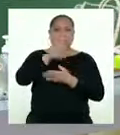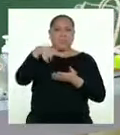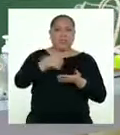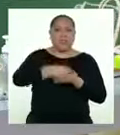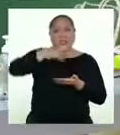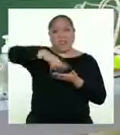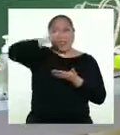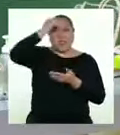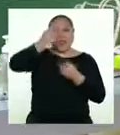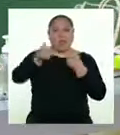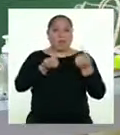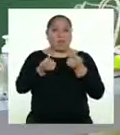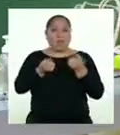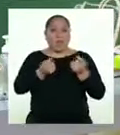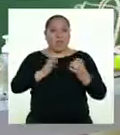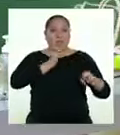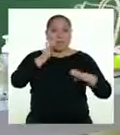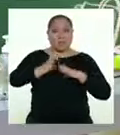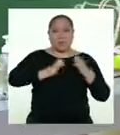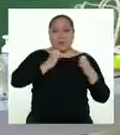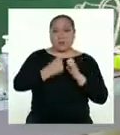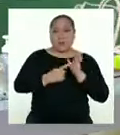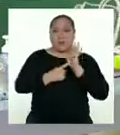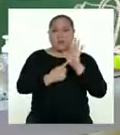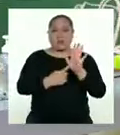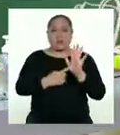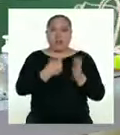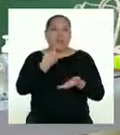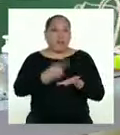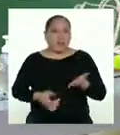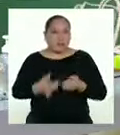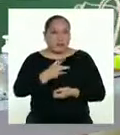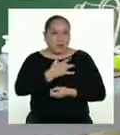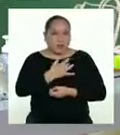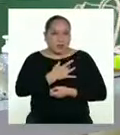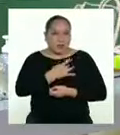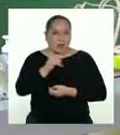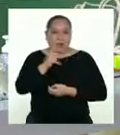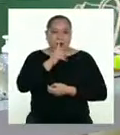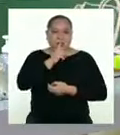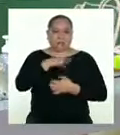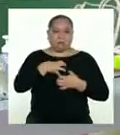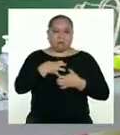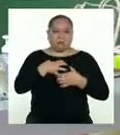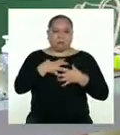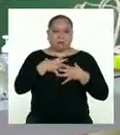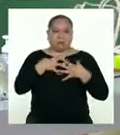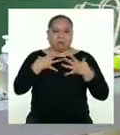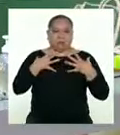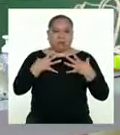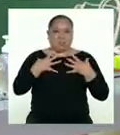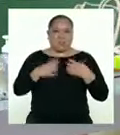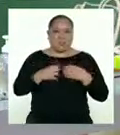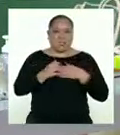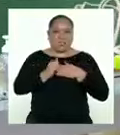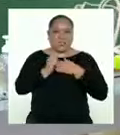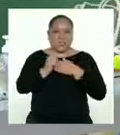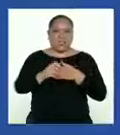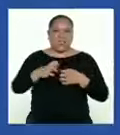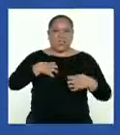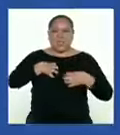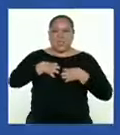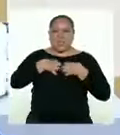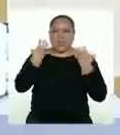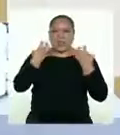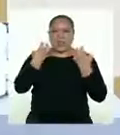aprendemos a manejar nuestras emociones y expresar lo que sentimos, en lugar de dejar que nuestras acciones sean guiadas por la ira o la